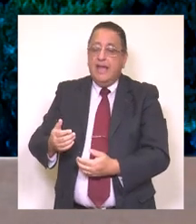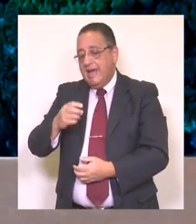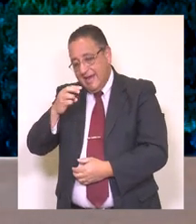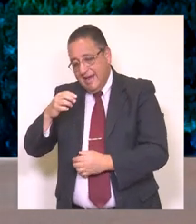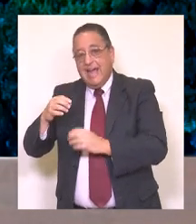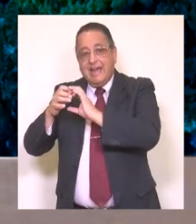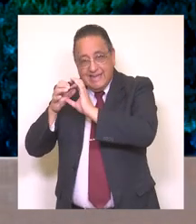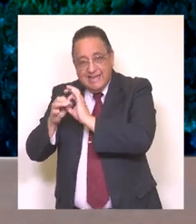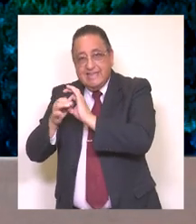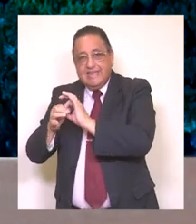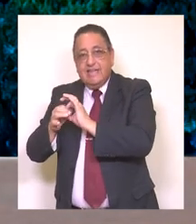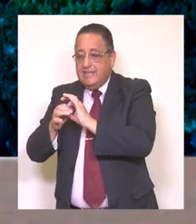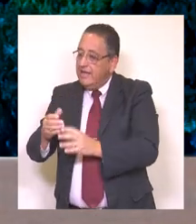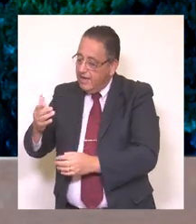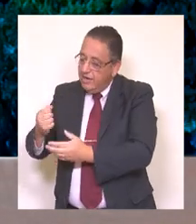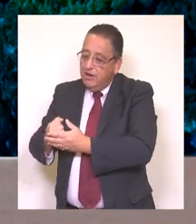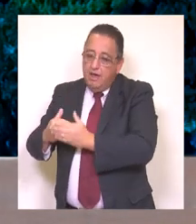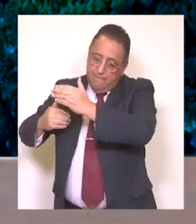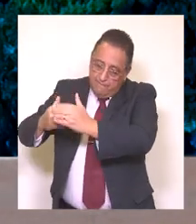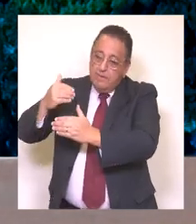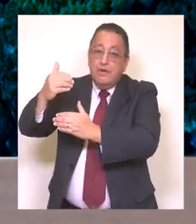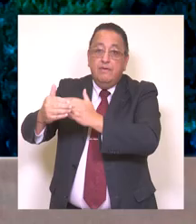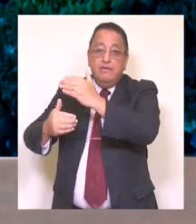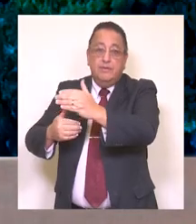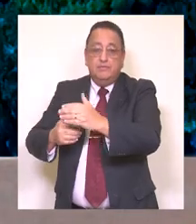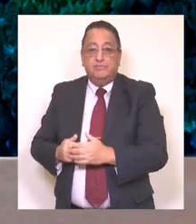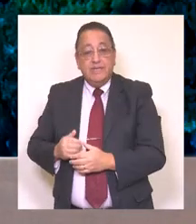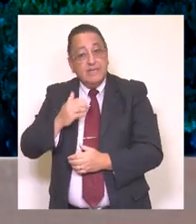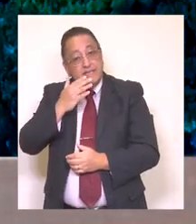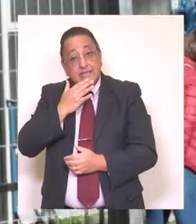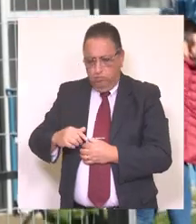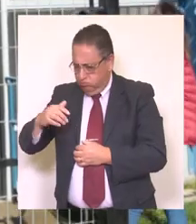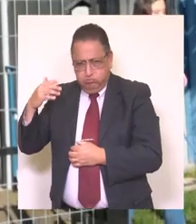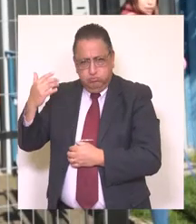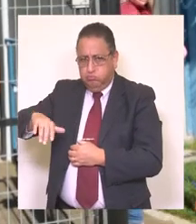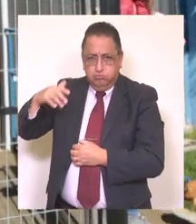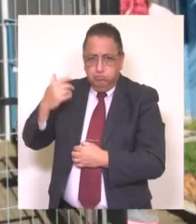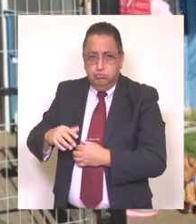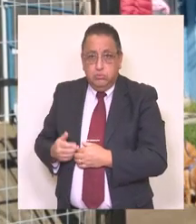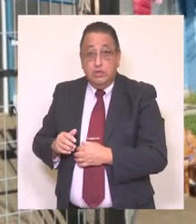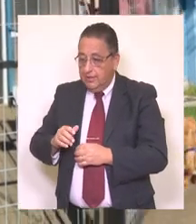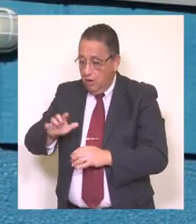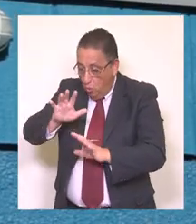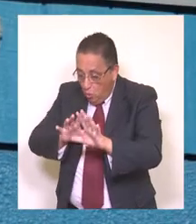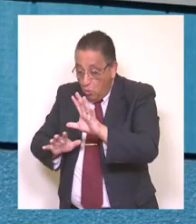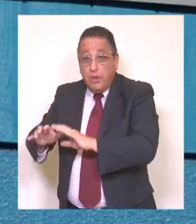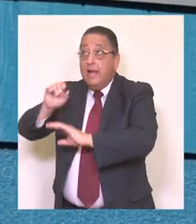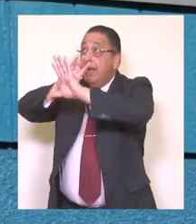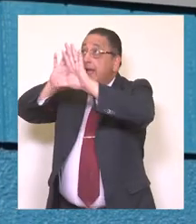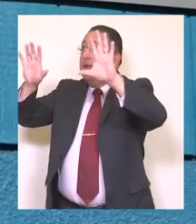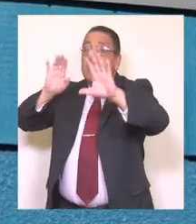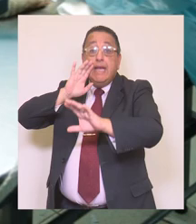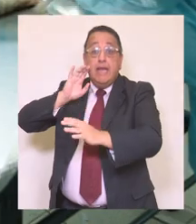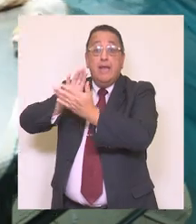microemprendimiento, y que gracias a la capacitación y apoyo también les permitimos salir adelante. Otro programa importante a resaltar es el programa